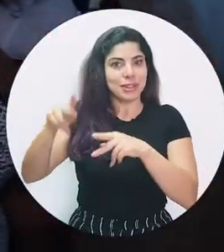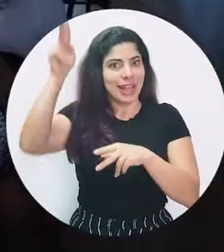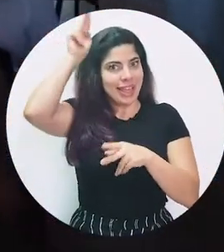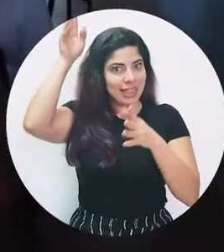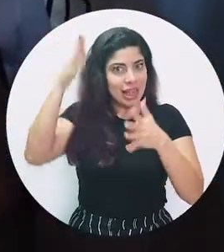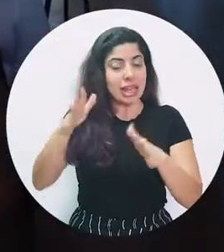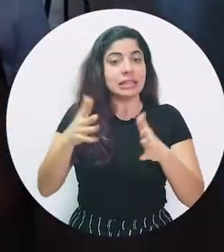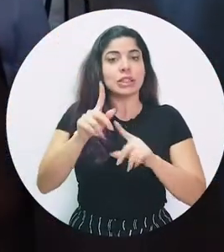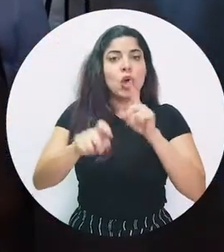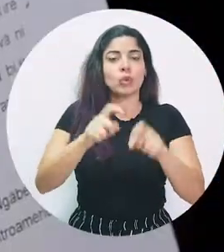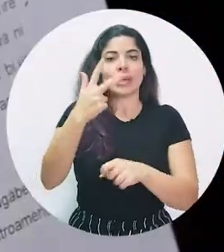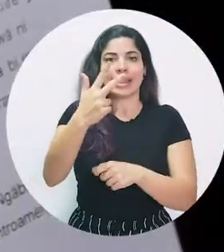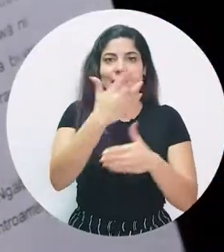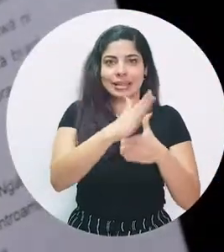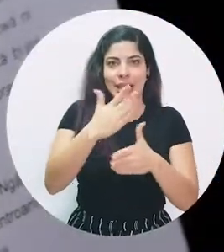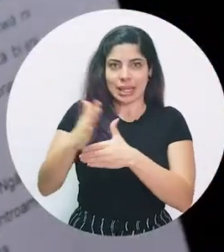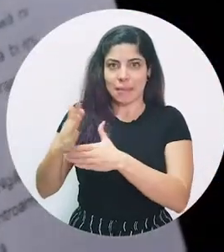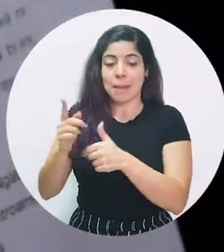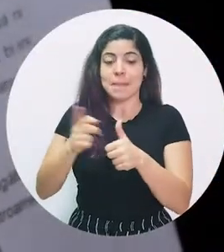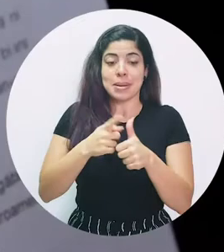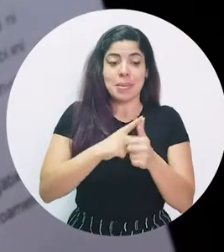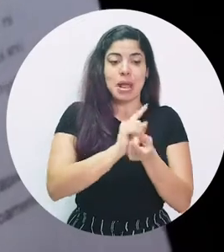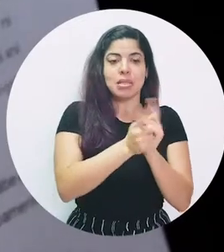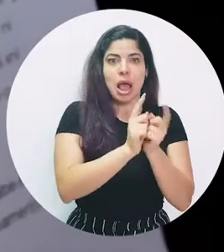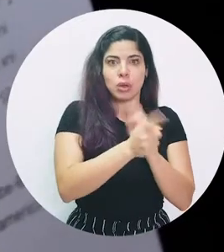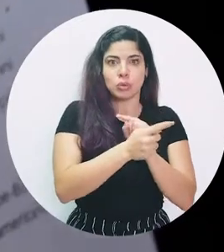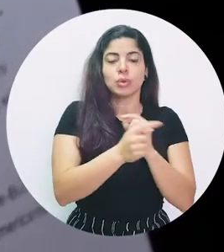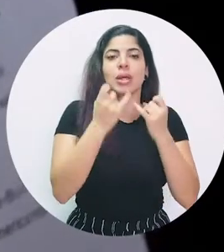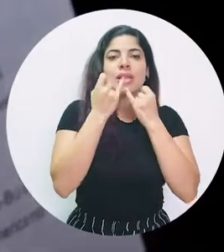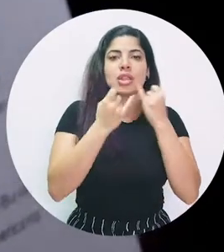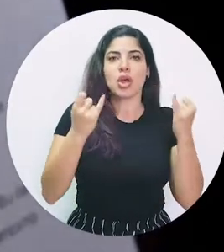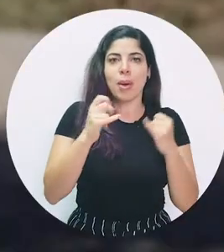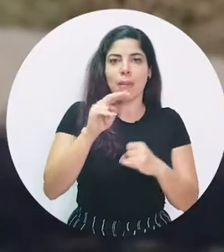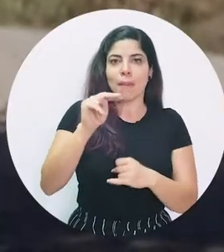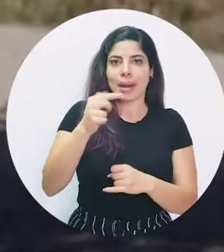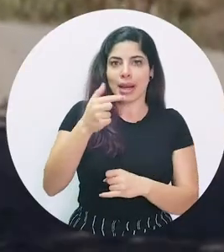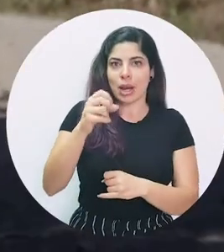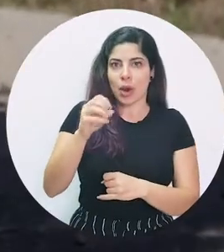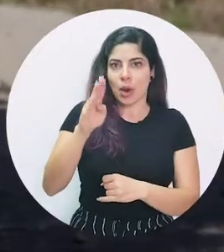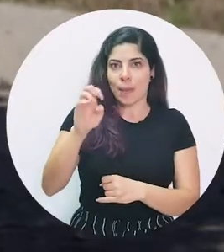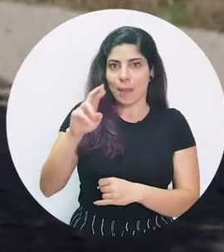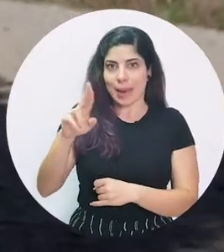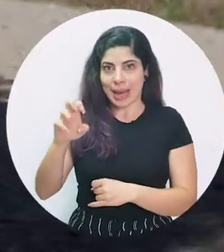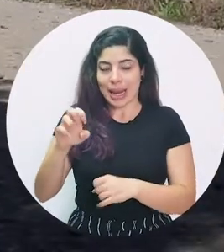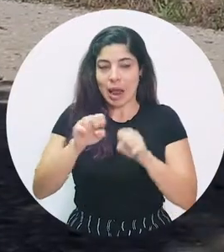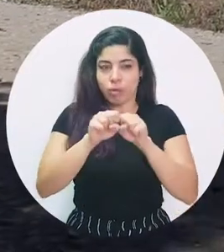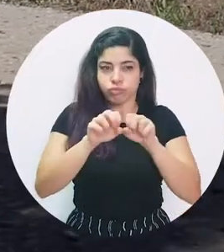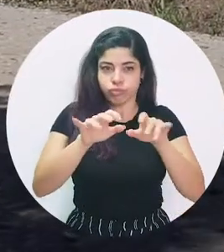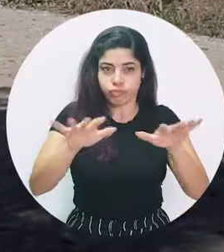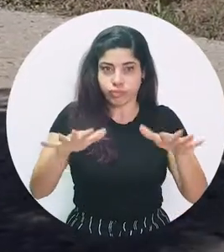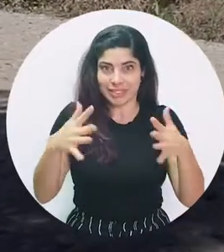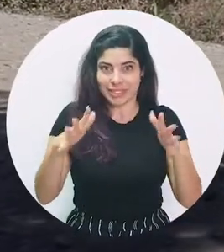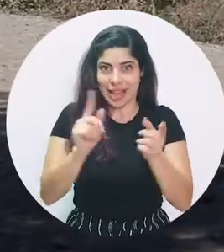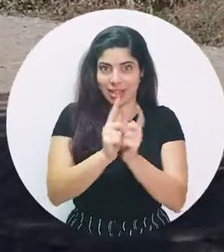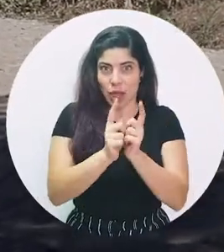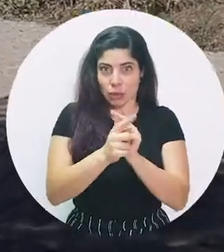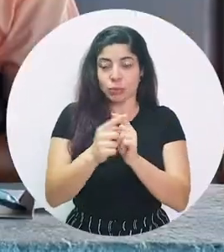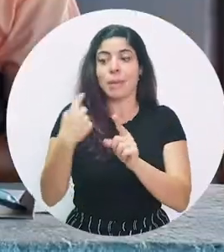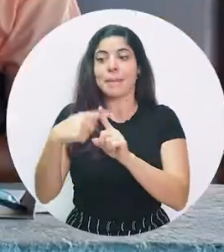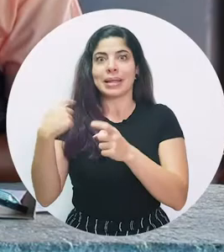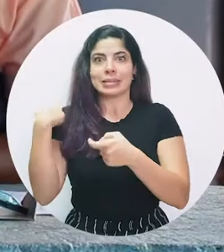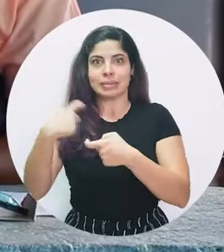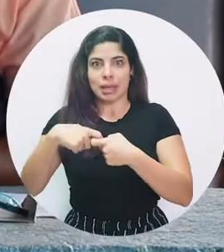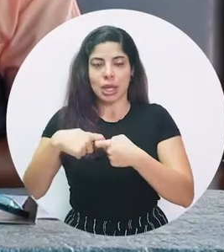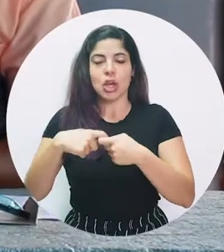consulta en tres etapas. Primero fue la traducción al idioma no ver de todos los documentos. Se envió a los territorios traducido y en español